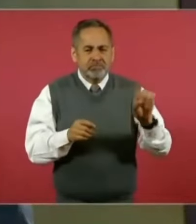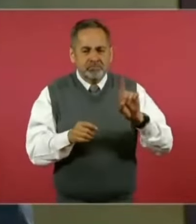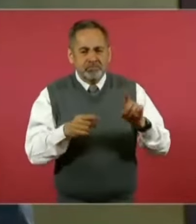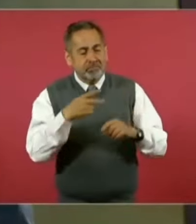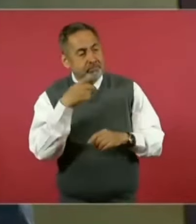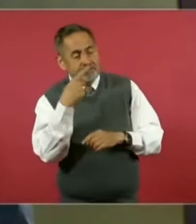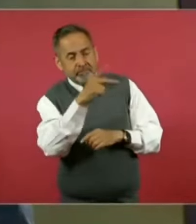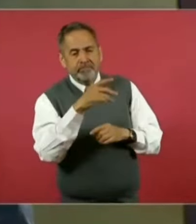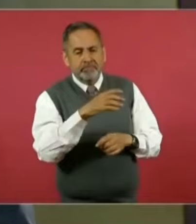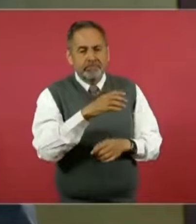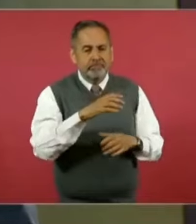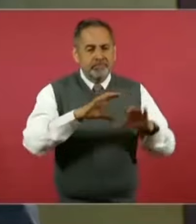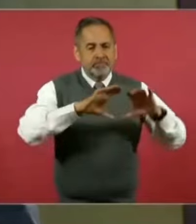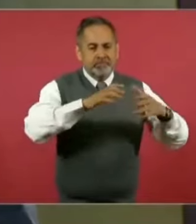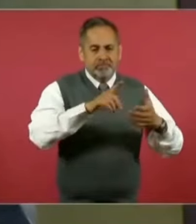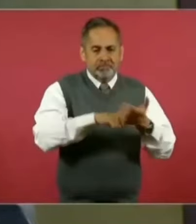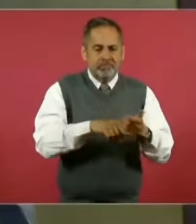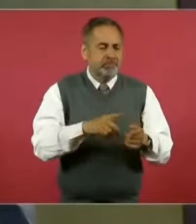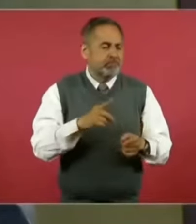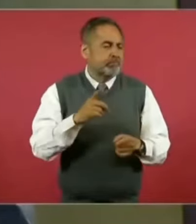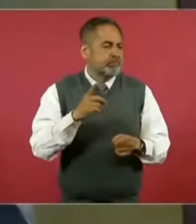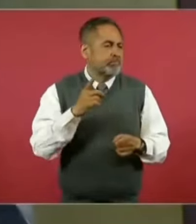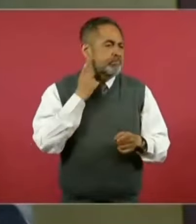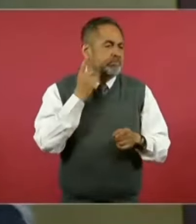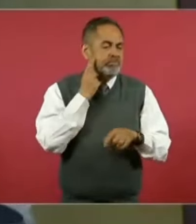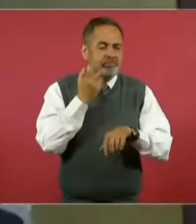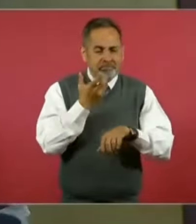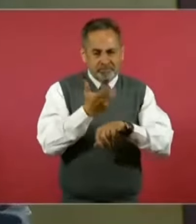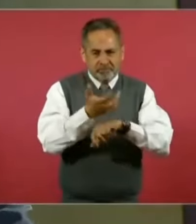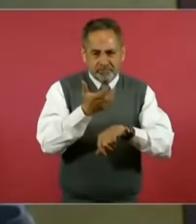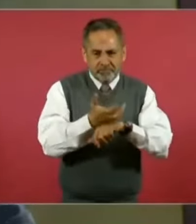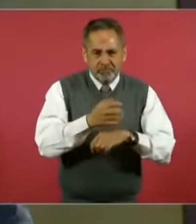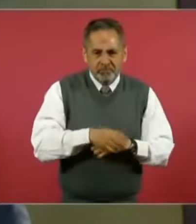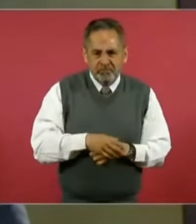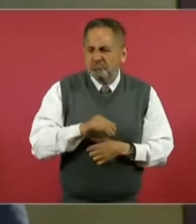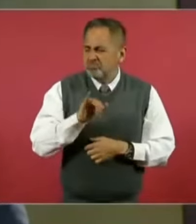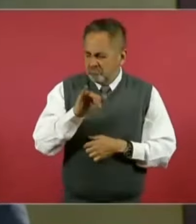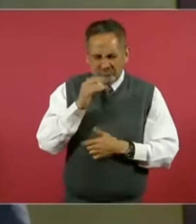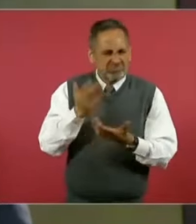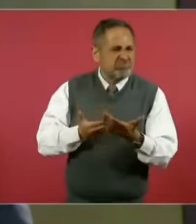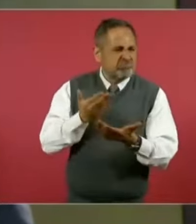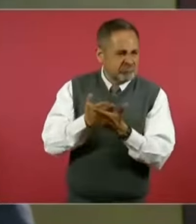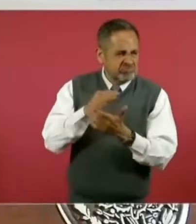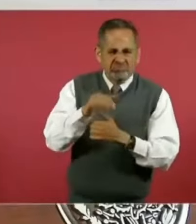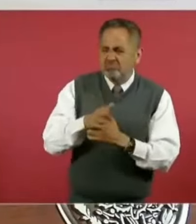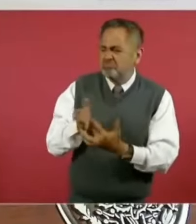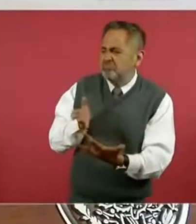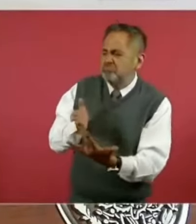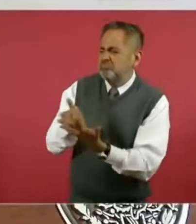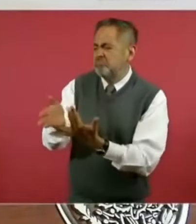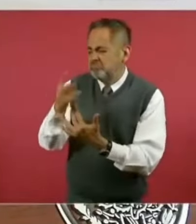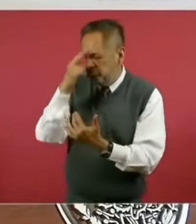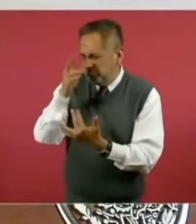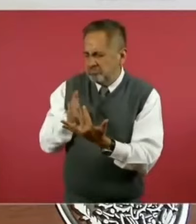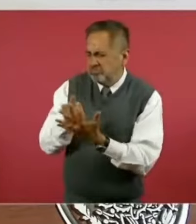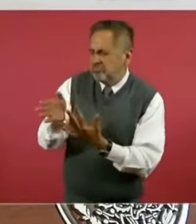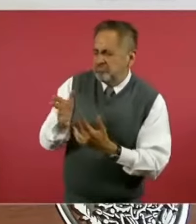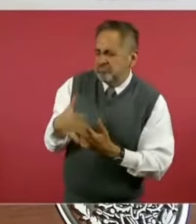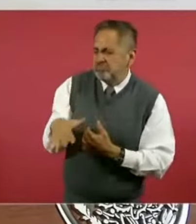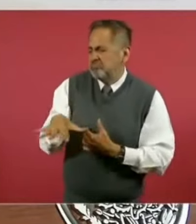planteó lo mismo, de que iban a entrar a México para